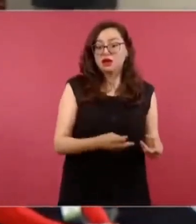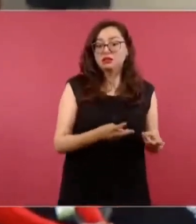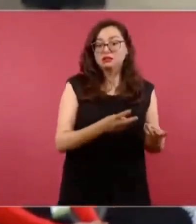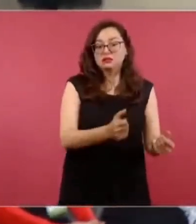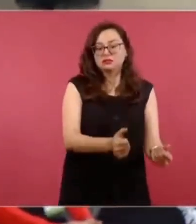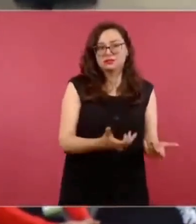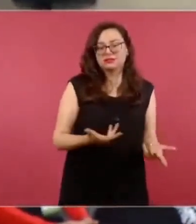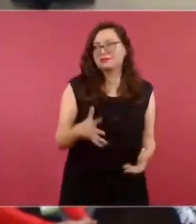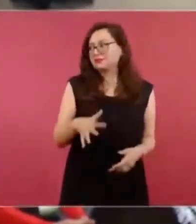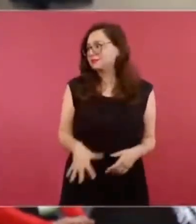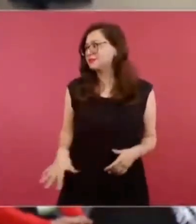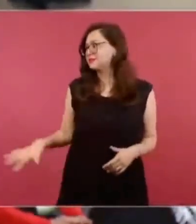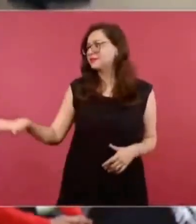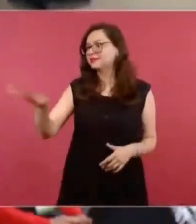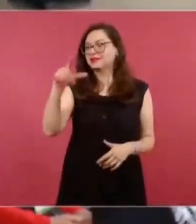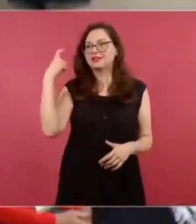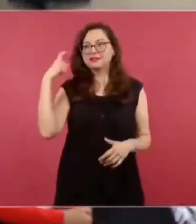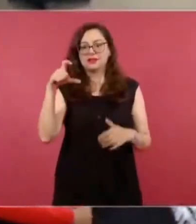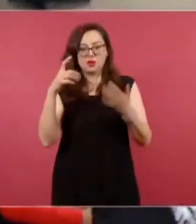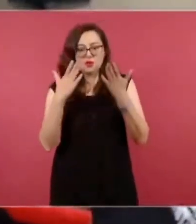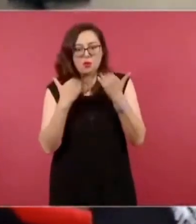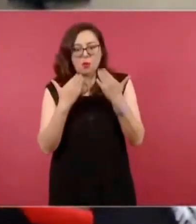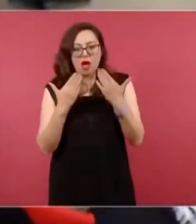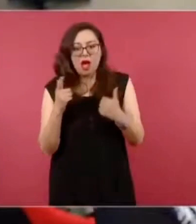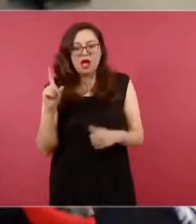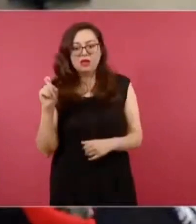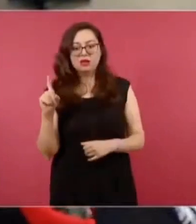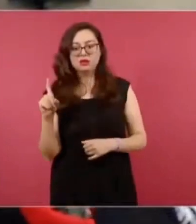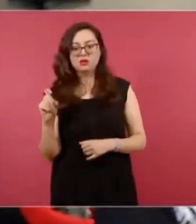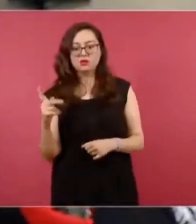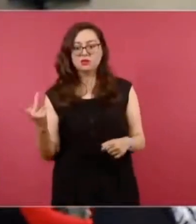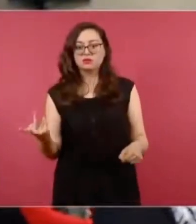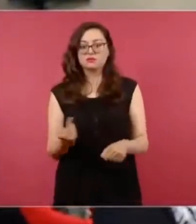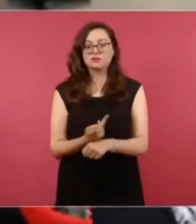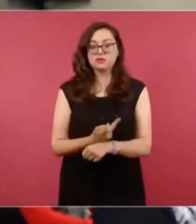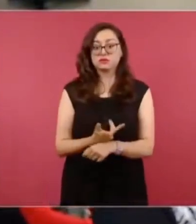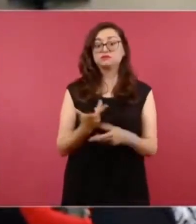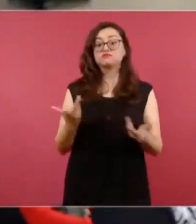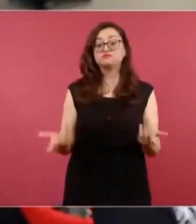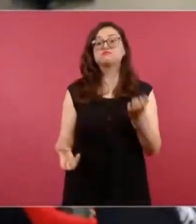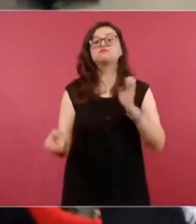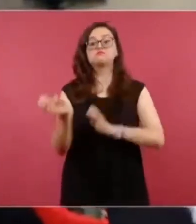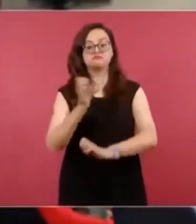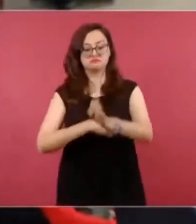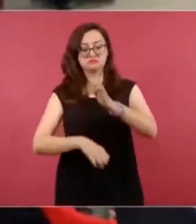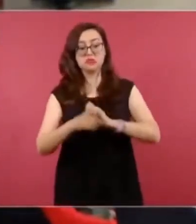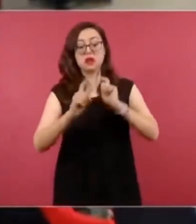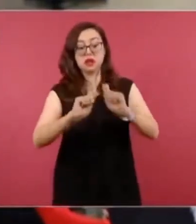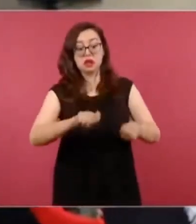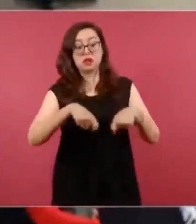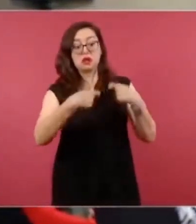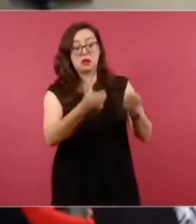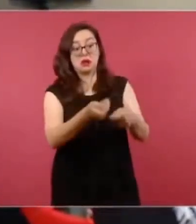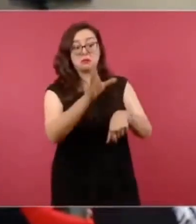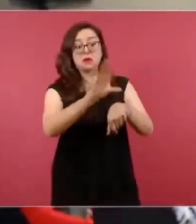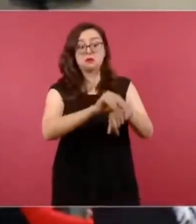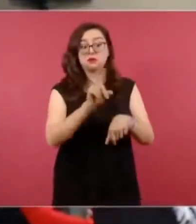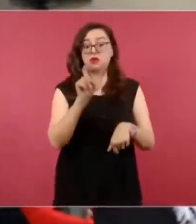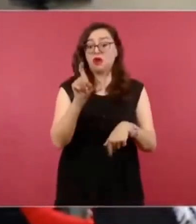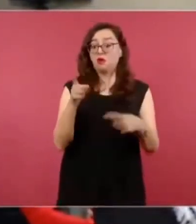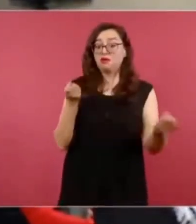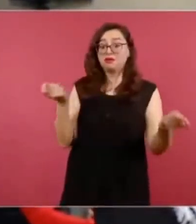el estado, pero las concesiones son muy prolongadas y dentro de la visión de las concesiones,